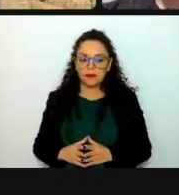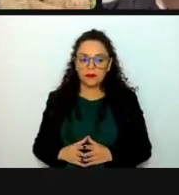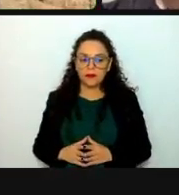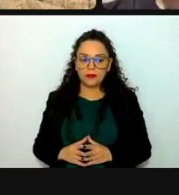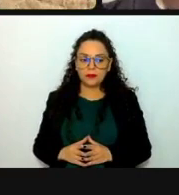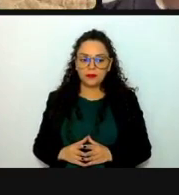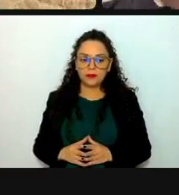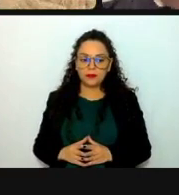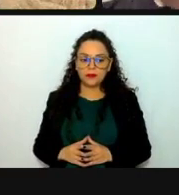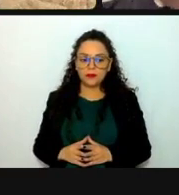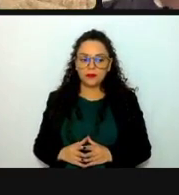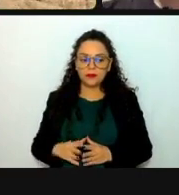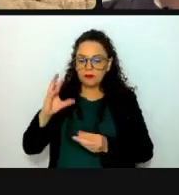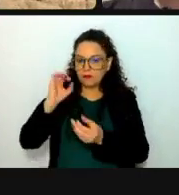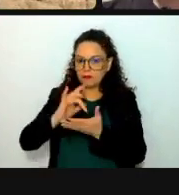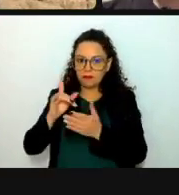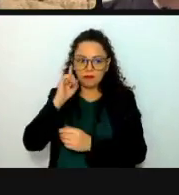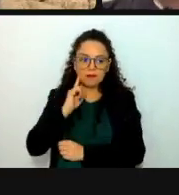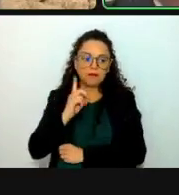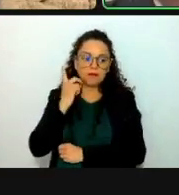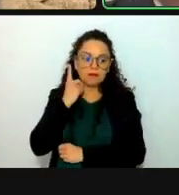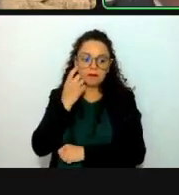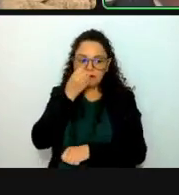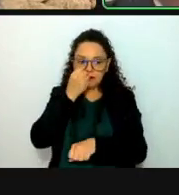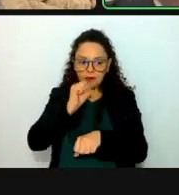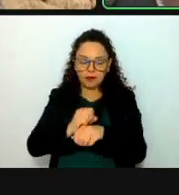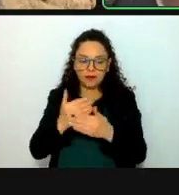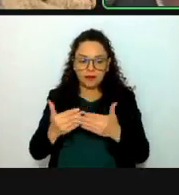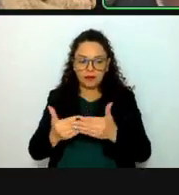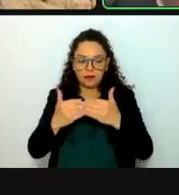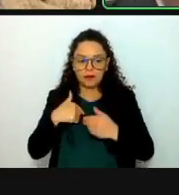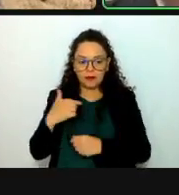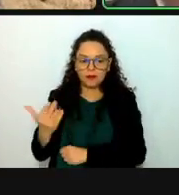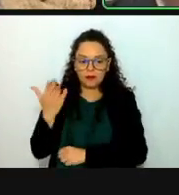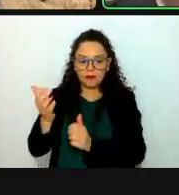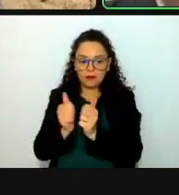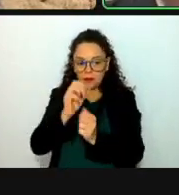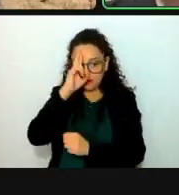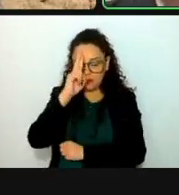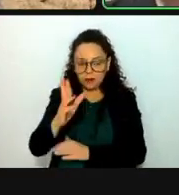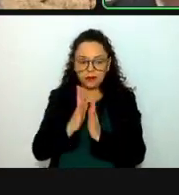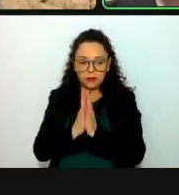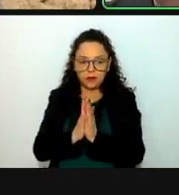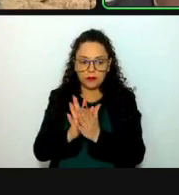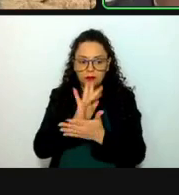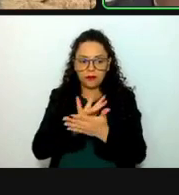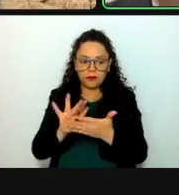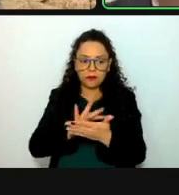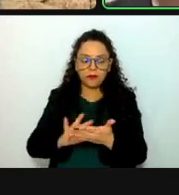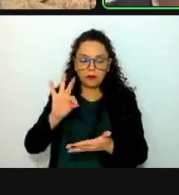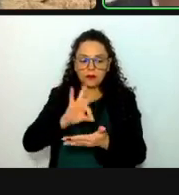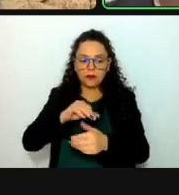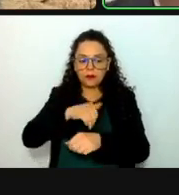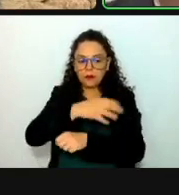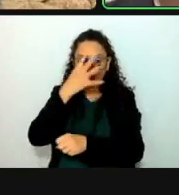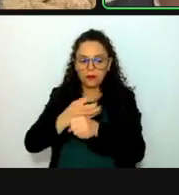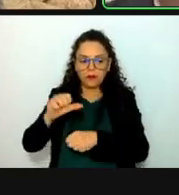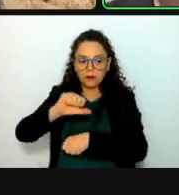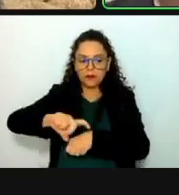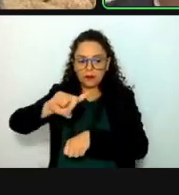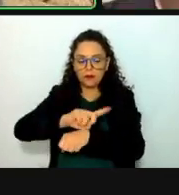Muchas gracias, diputada secretaria. Ahora le pido respetuosamente dar paso al desahogo del punto cuatro del orden del día en un solo acto.